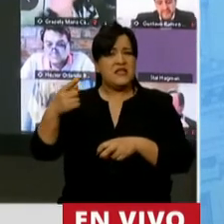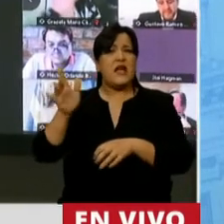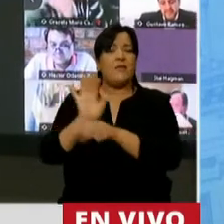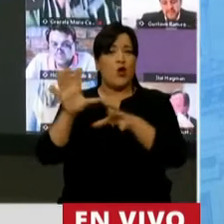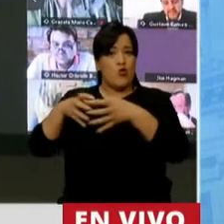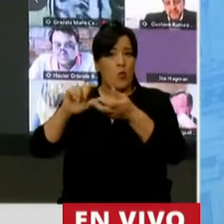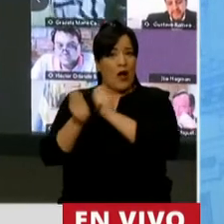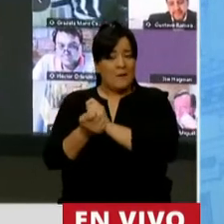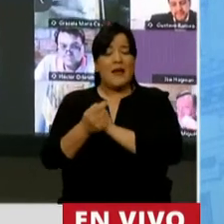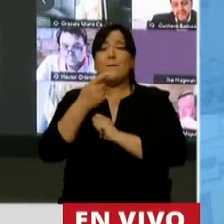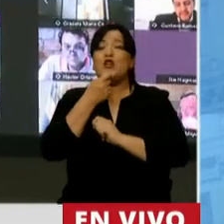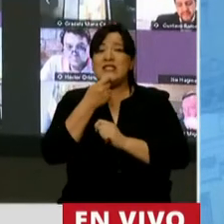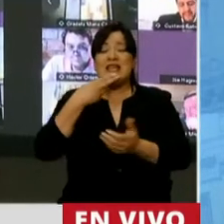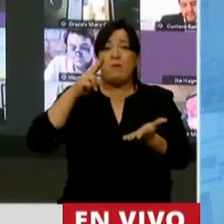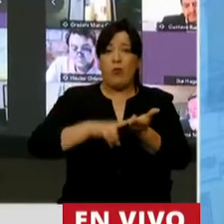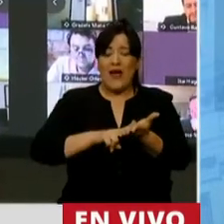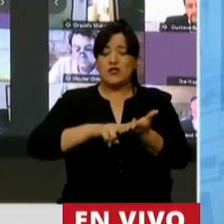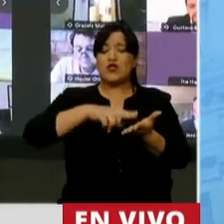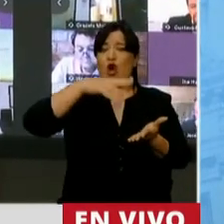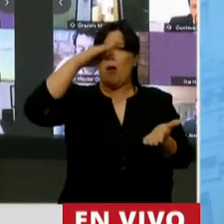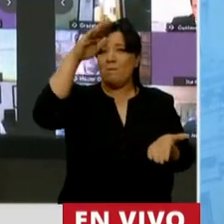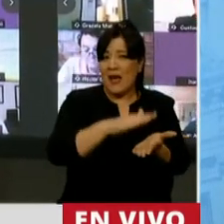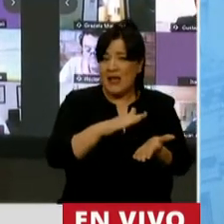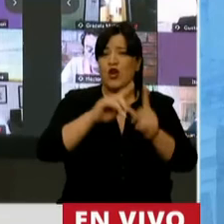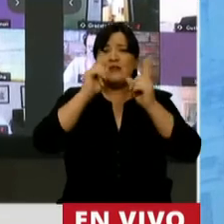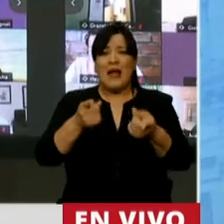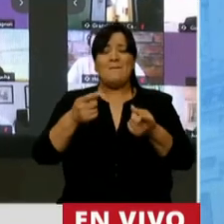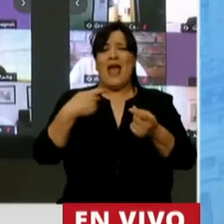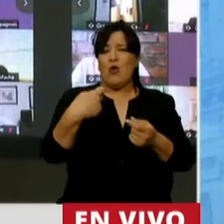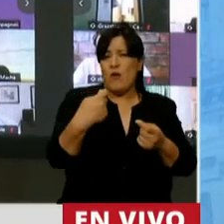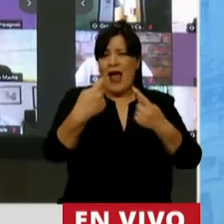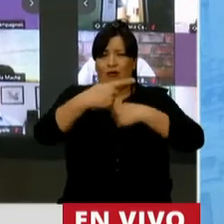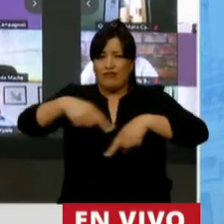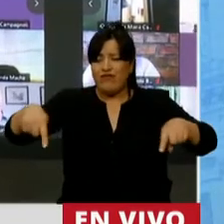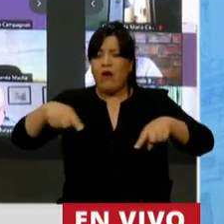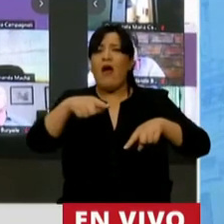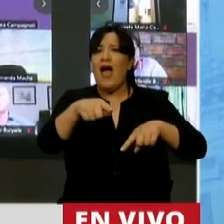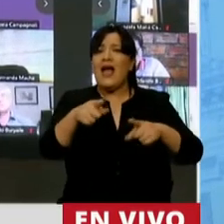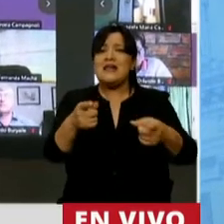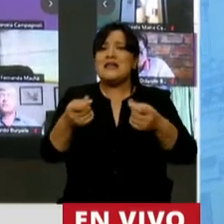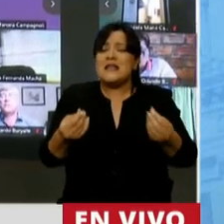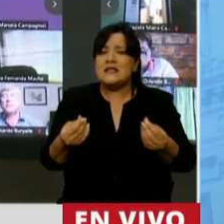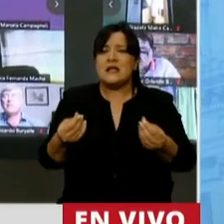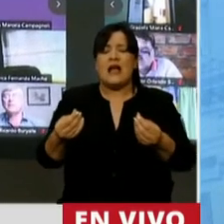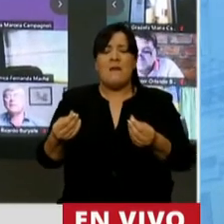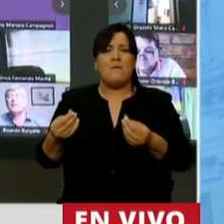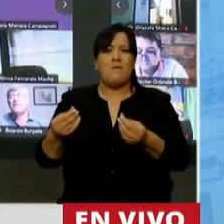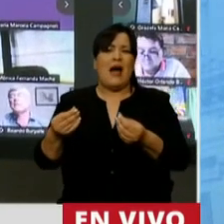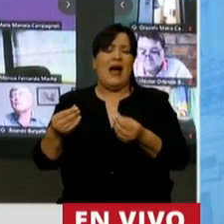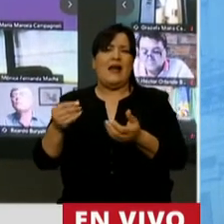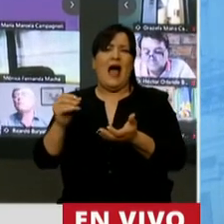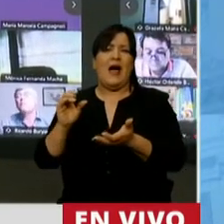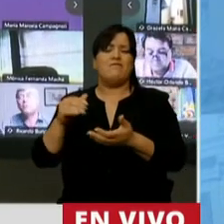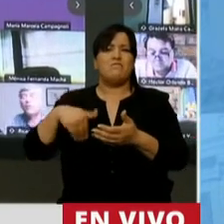de que reducir impuestos y contribuciones de la seguridad social era una necesidad para aliviar su peso y promover la